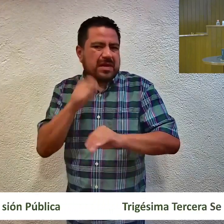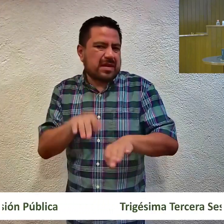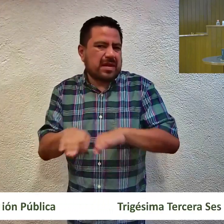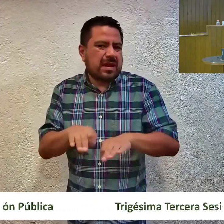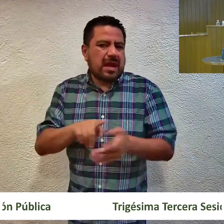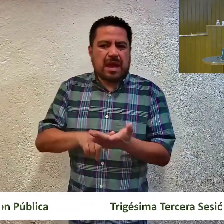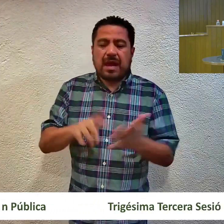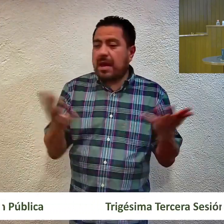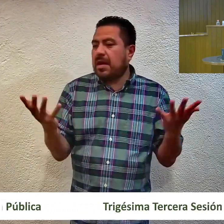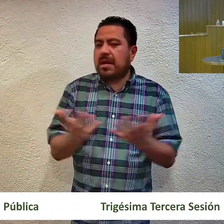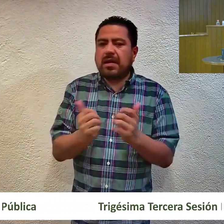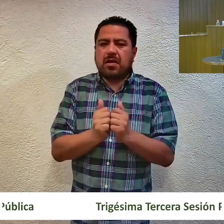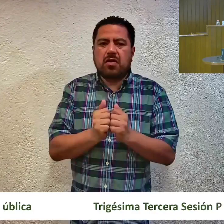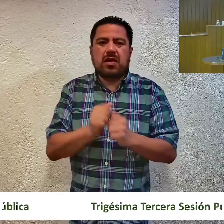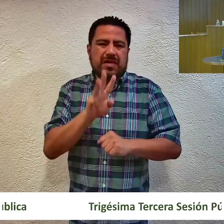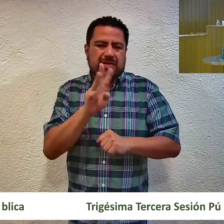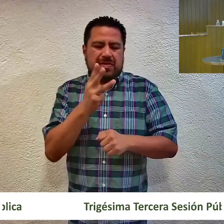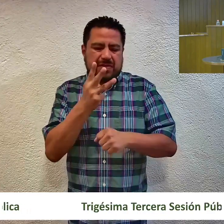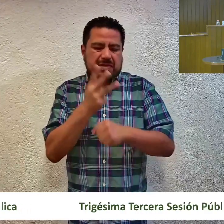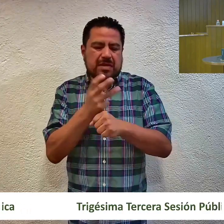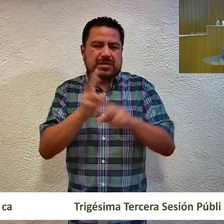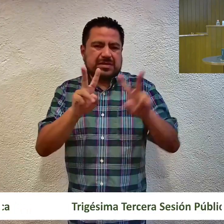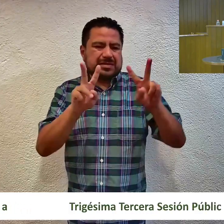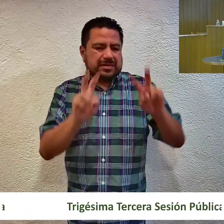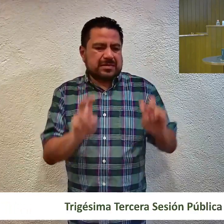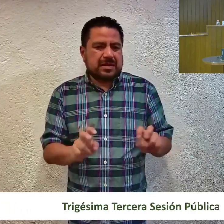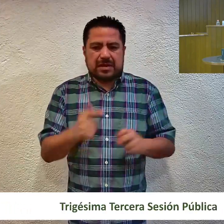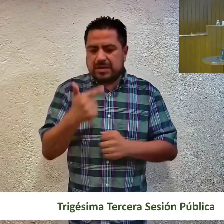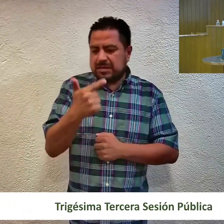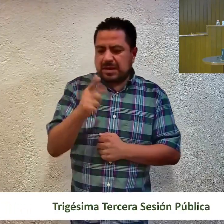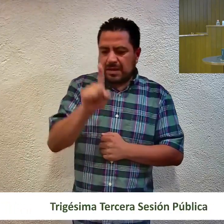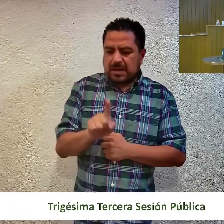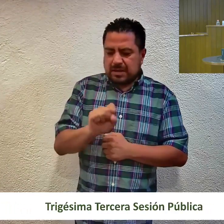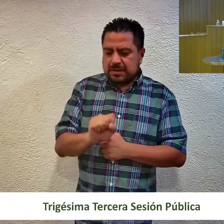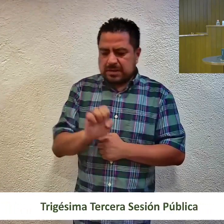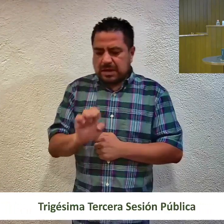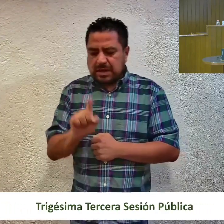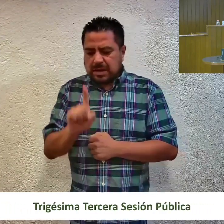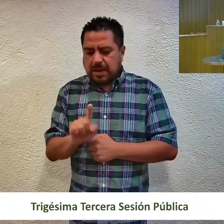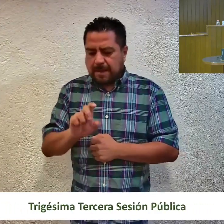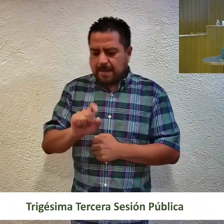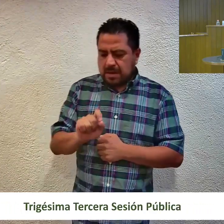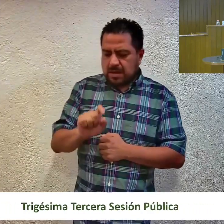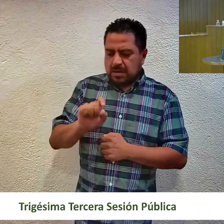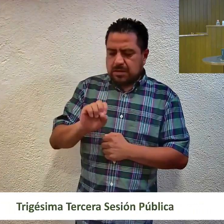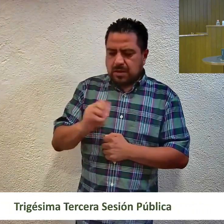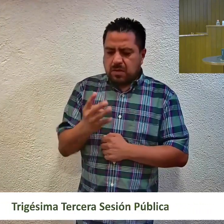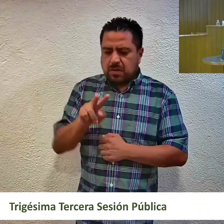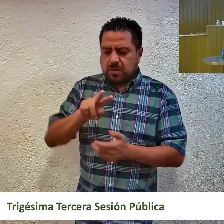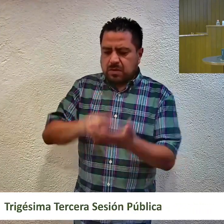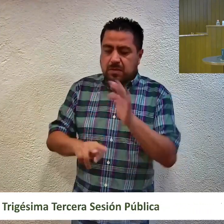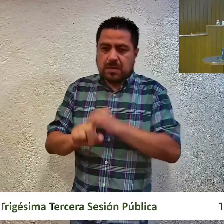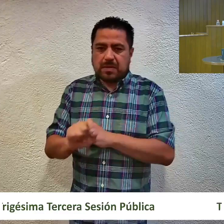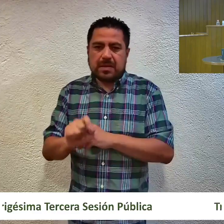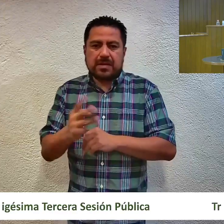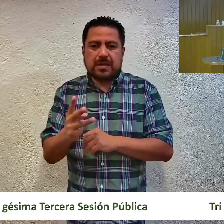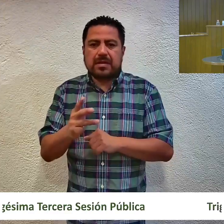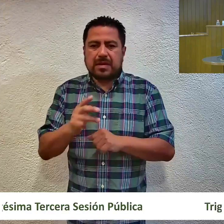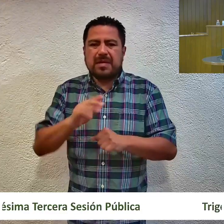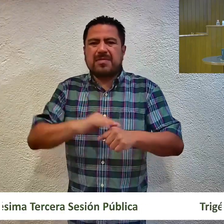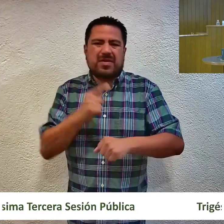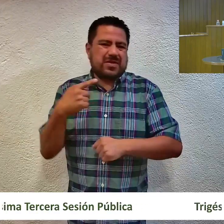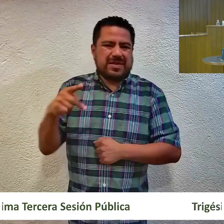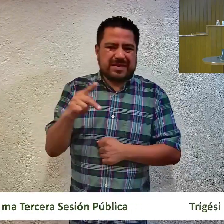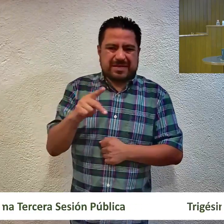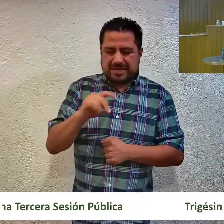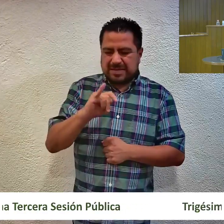realizadas en cumplimiento al punto tercero de la resolución 7, diagonal C, diagonal 20, guión 04, guión 2023, emitida por el